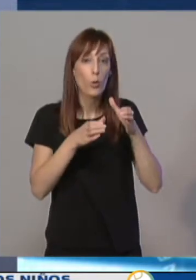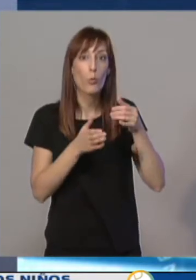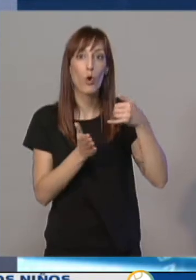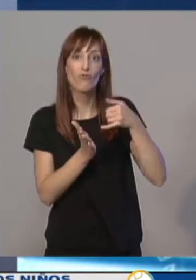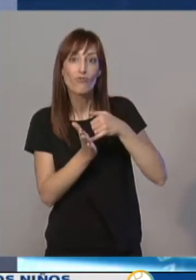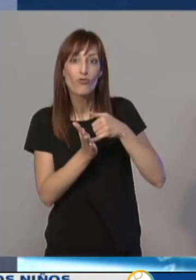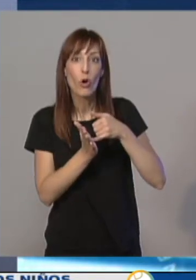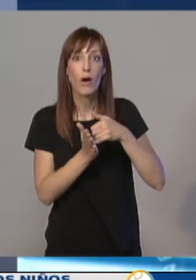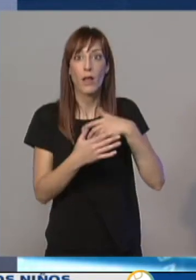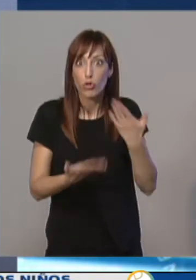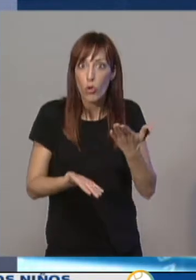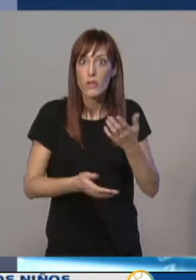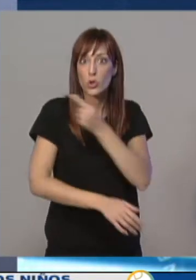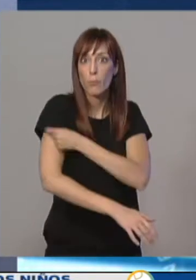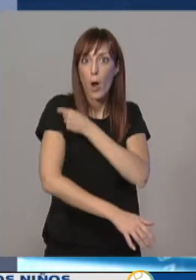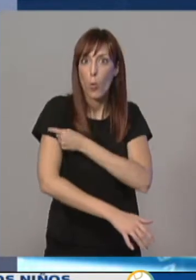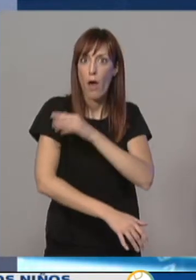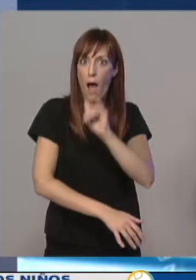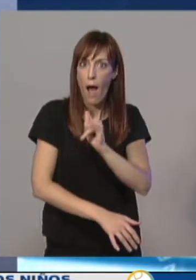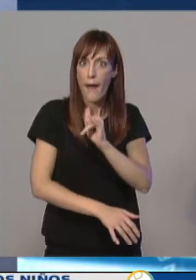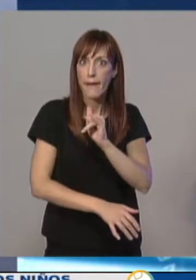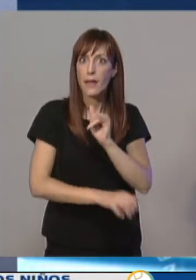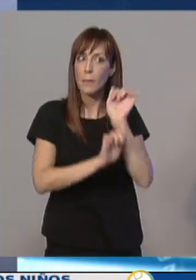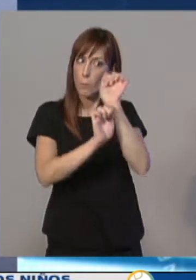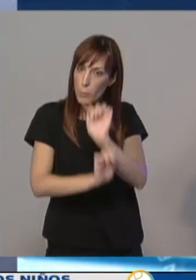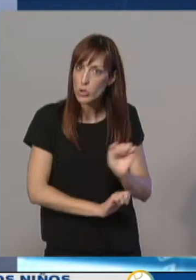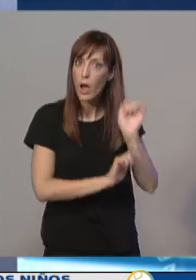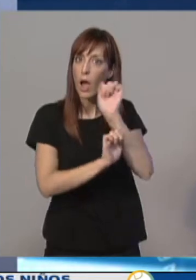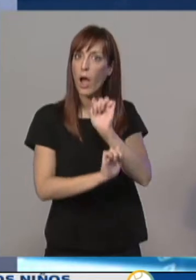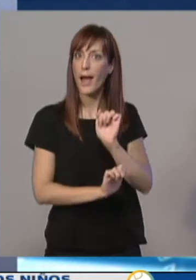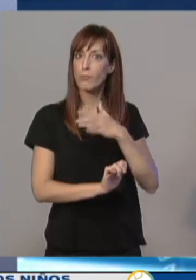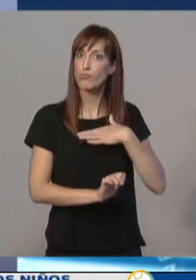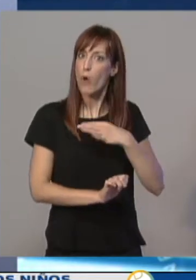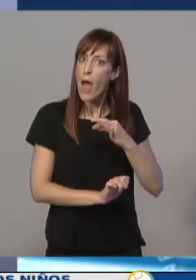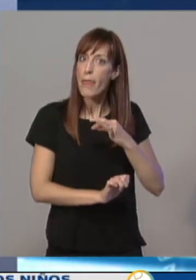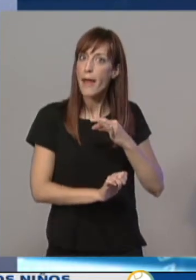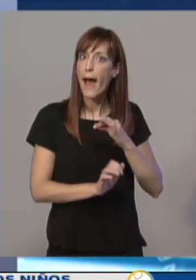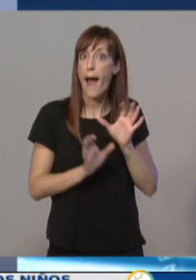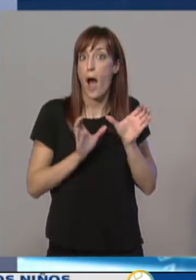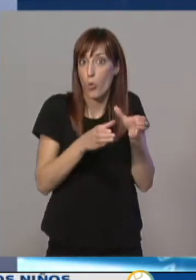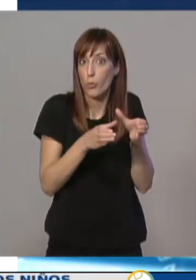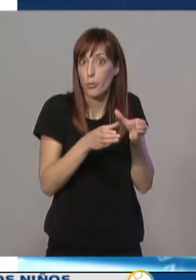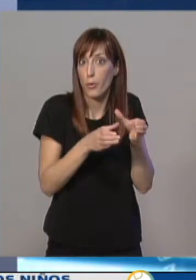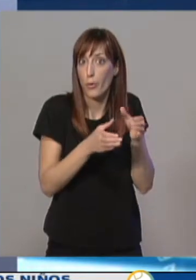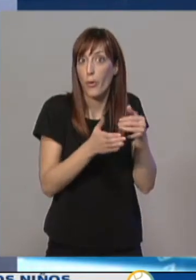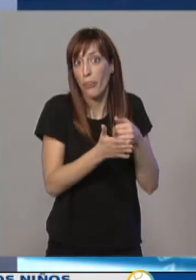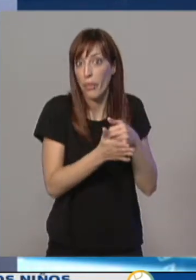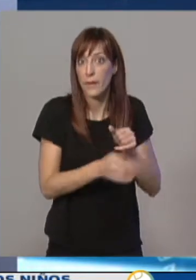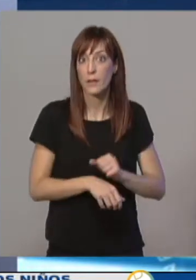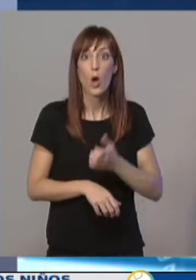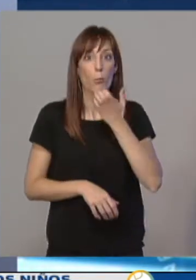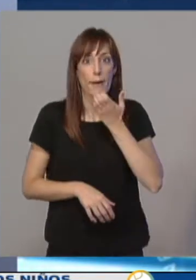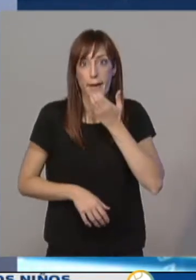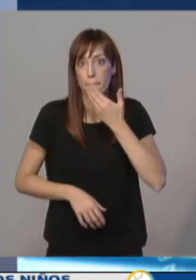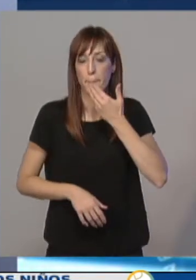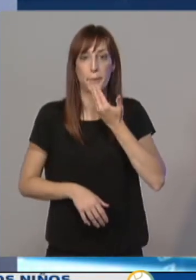tenemos una vacuna que puede proteger especialmente a este grupo. Niños, por ejemplo,